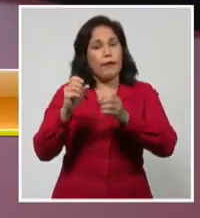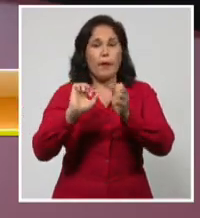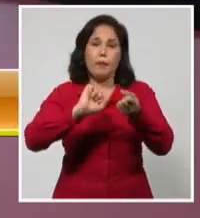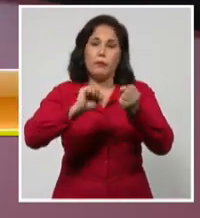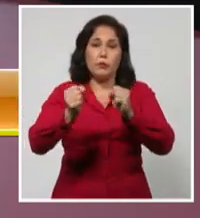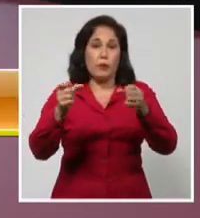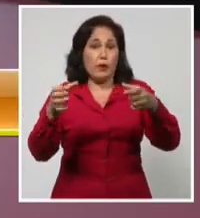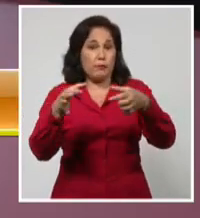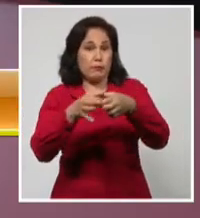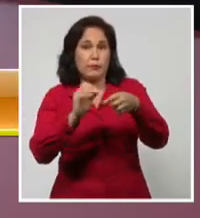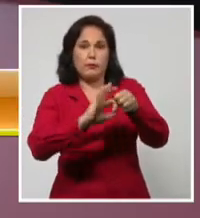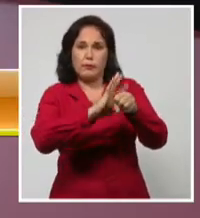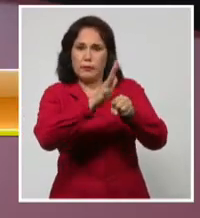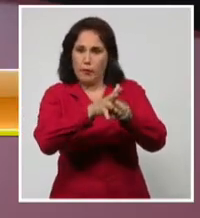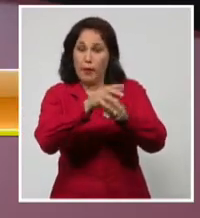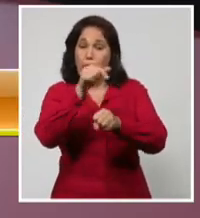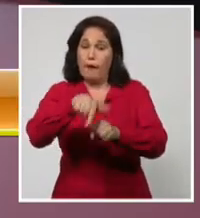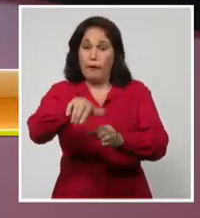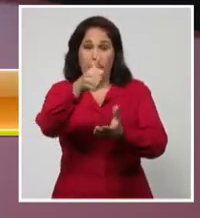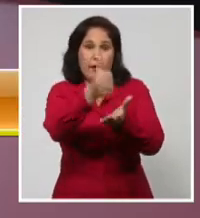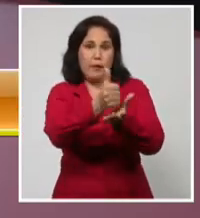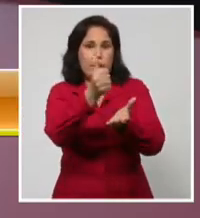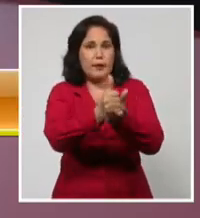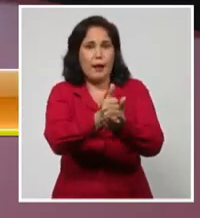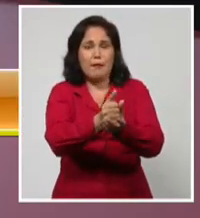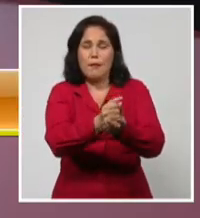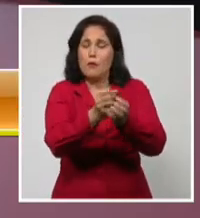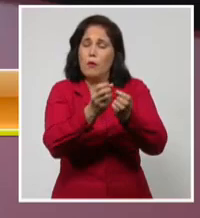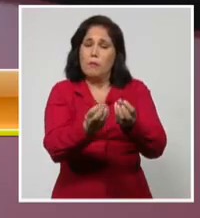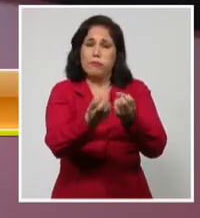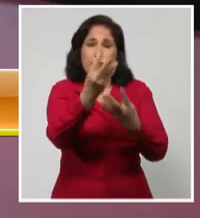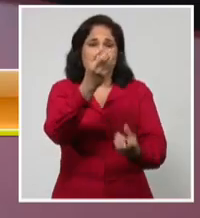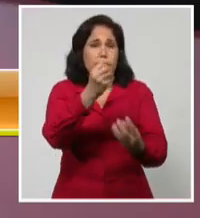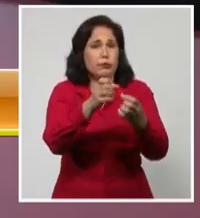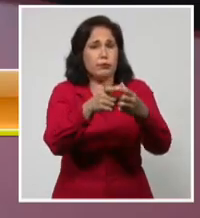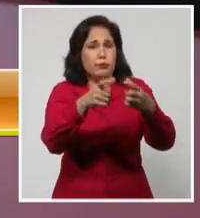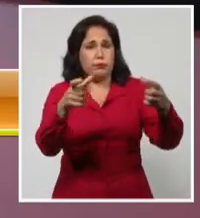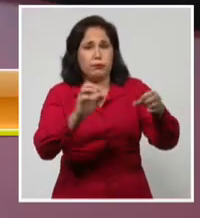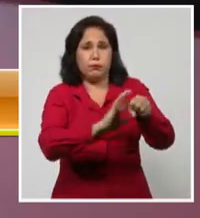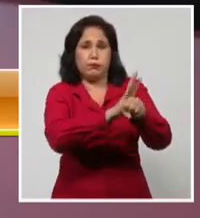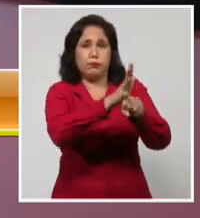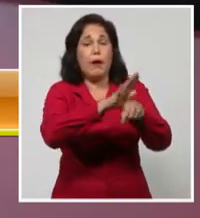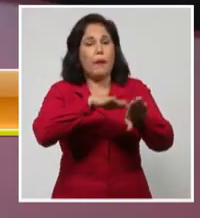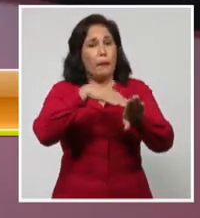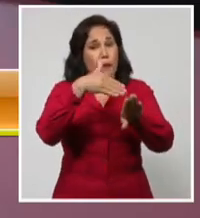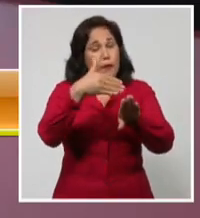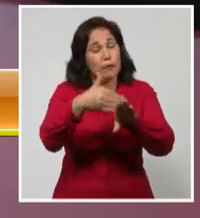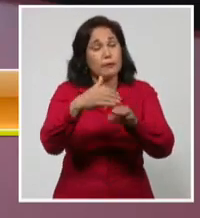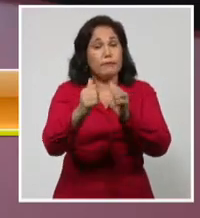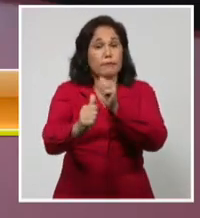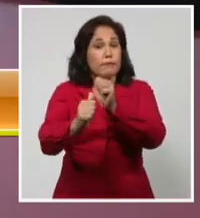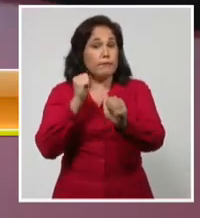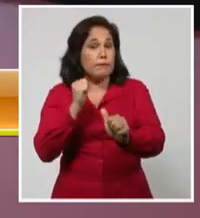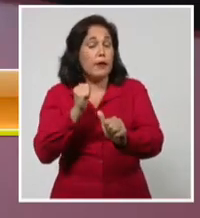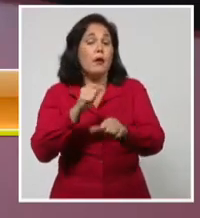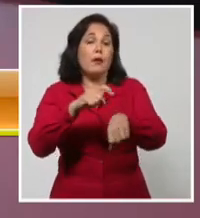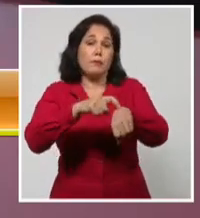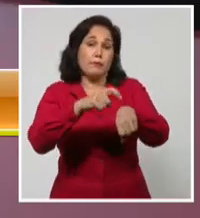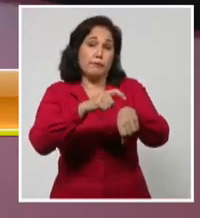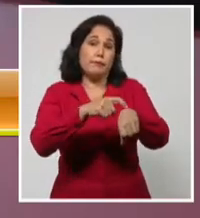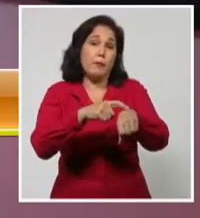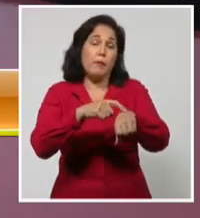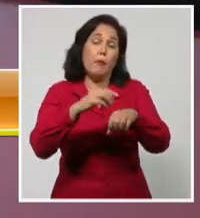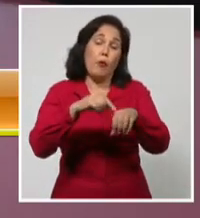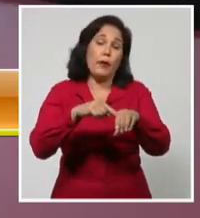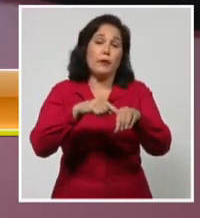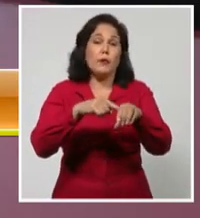es, la capital del país confronta la situación epidemiológica más compleja, después de retroceder en las últimas horas a la fase